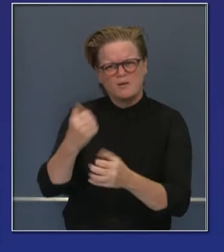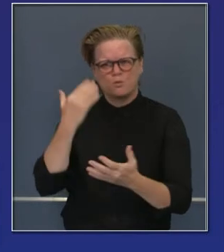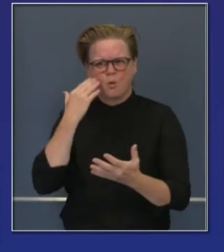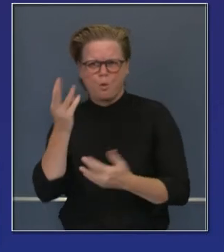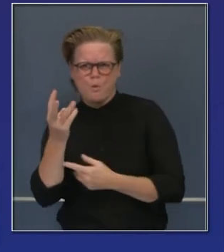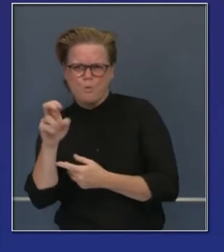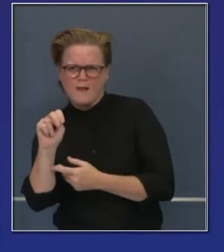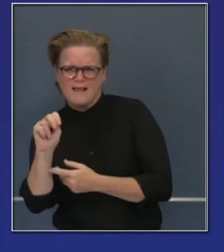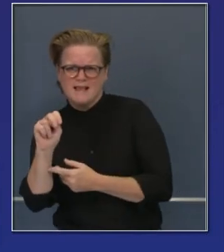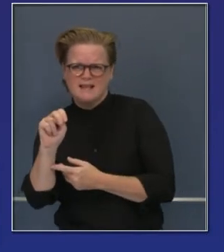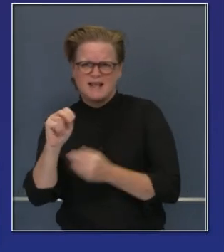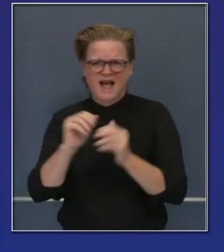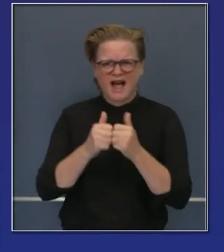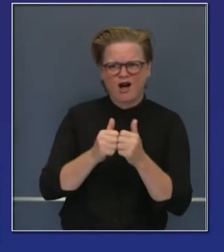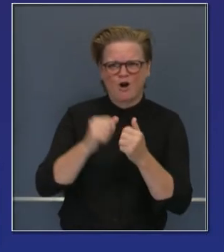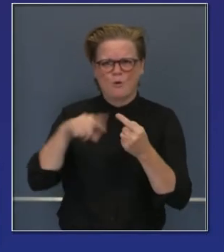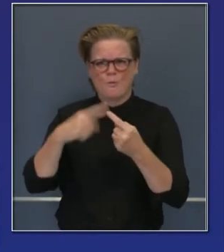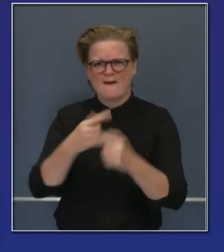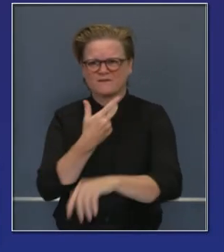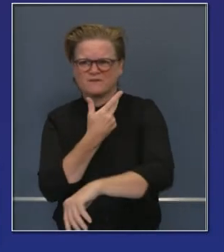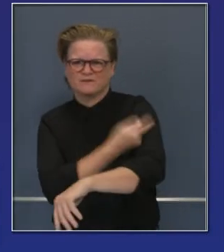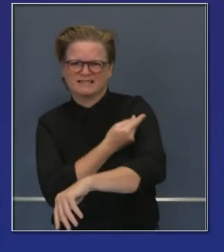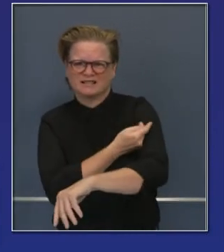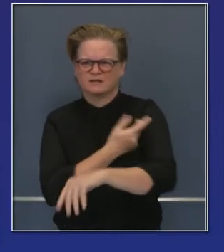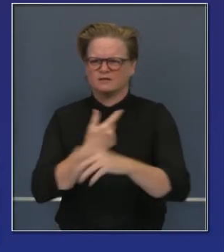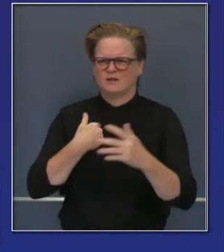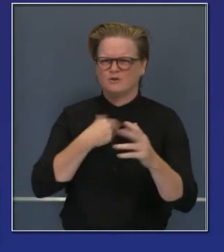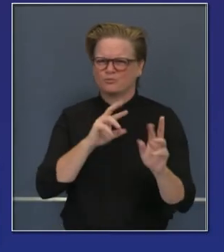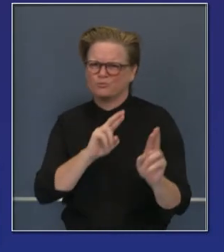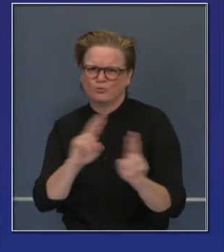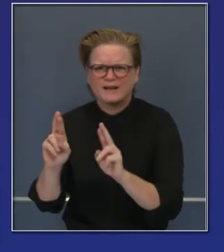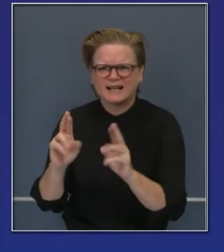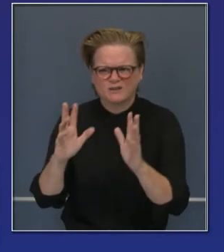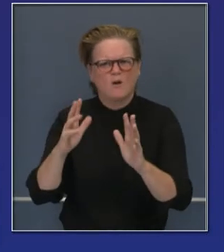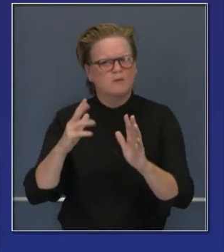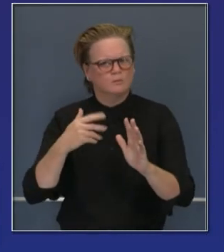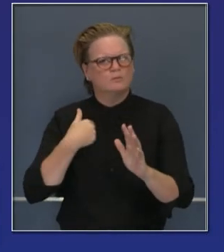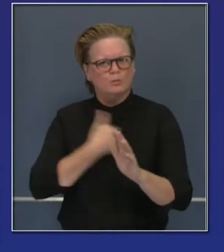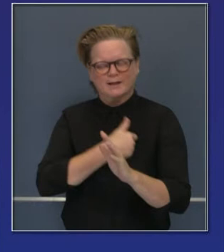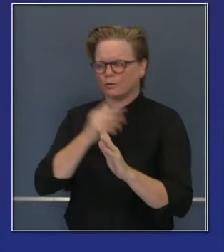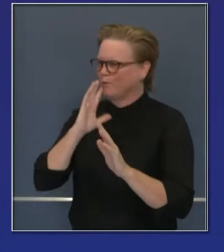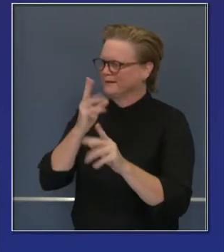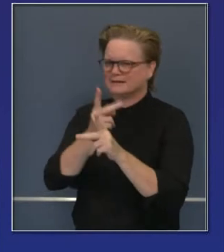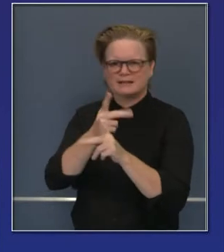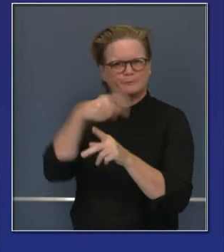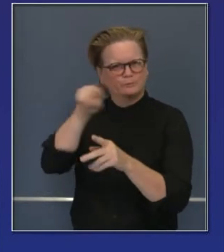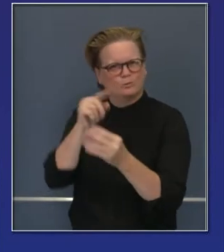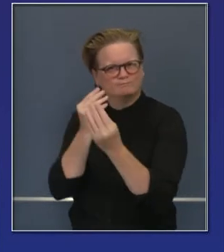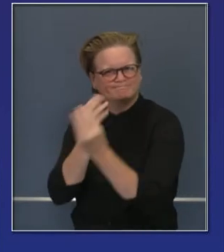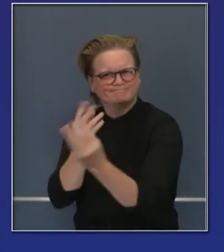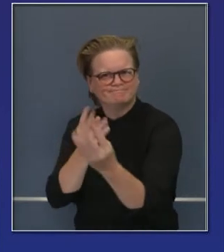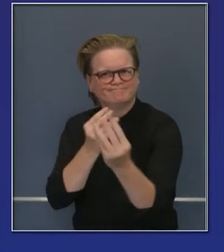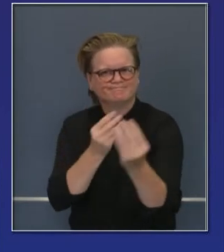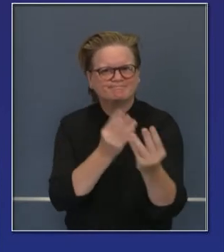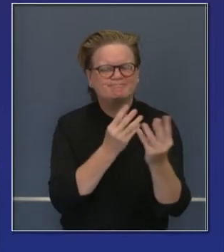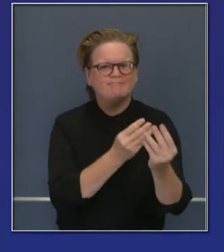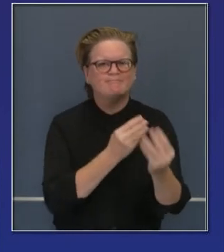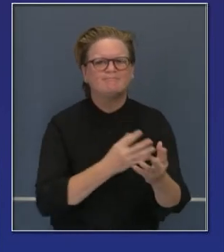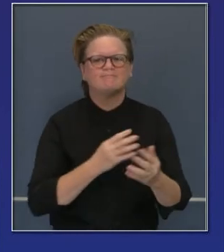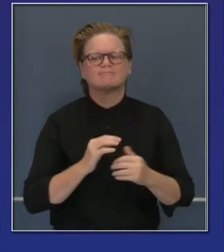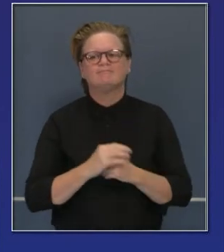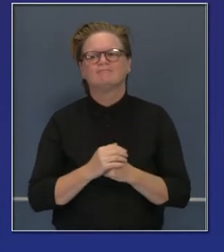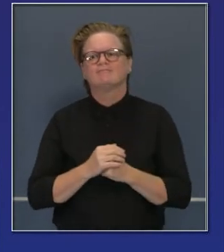producidas más y más vacunas para que la gente sepa dónde poder tener acceso a estas vacunas. Así que este podría ser una de las